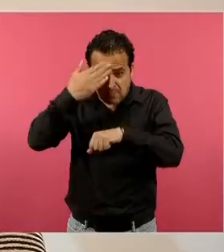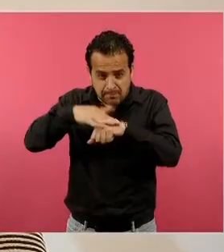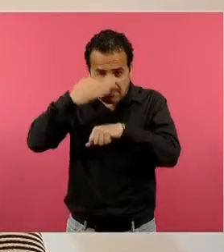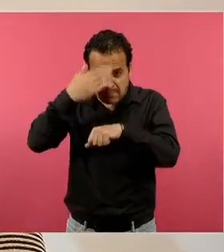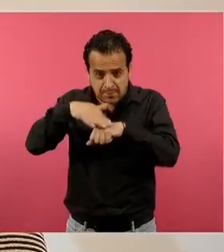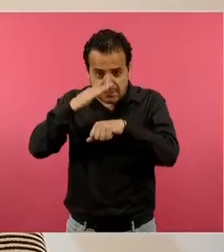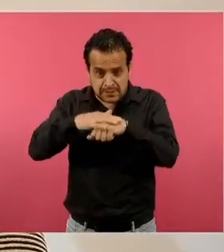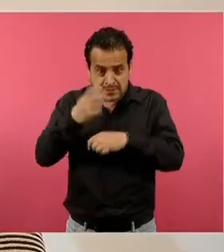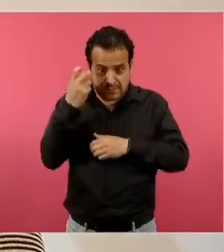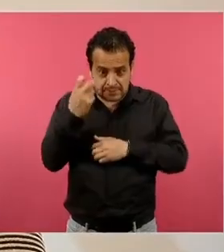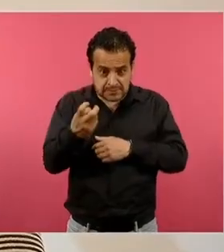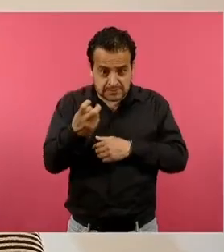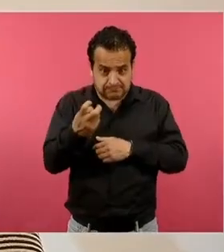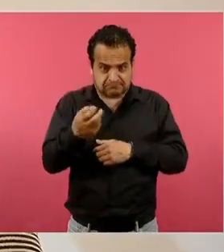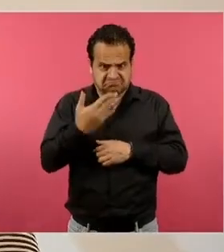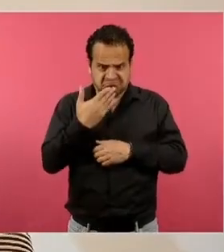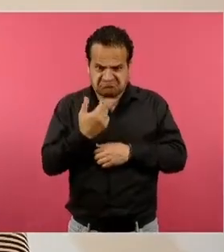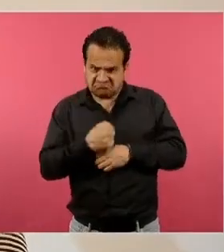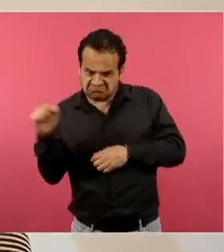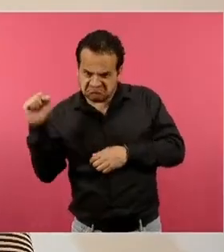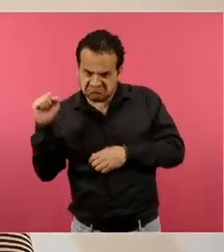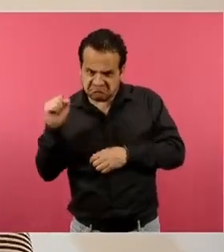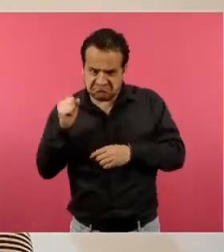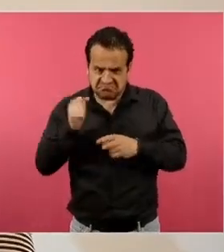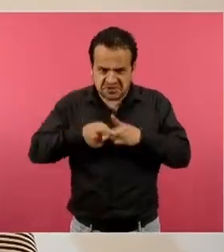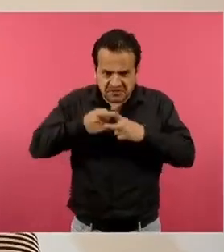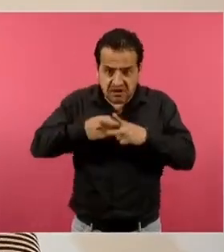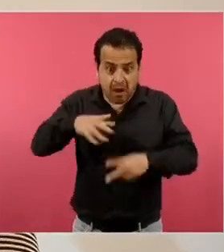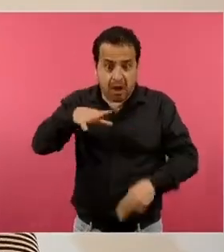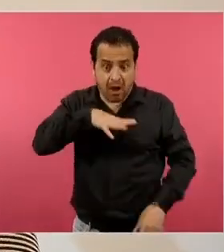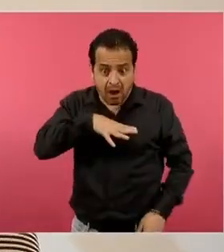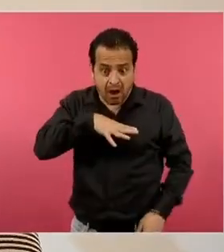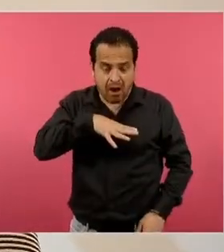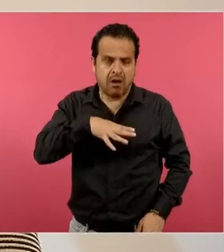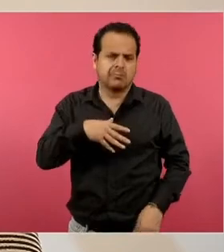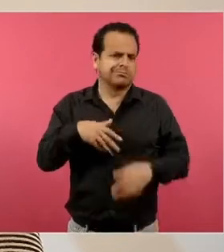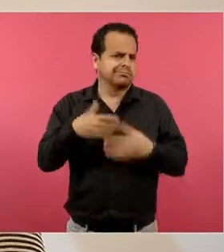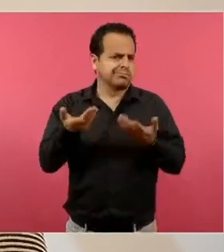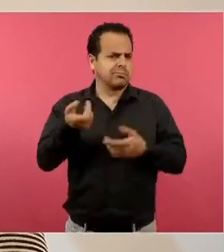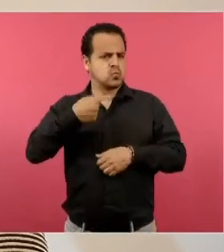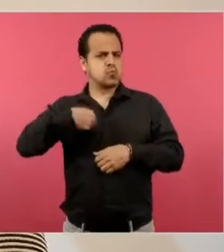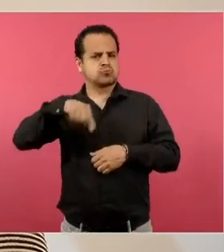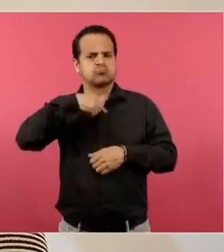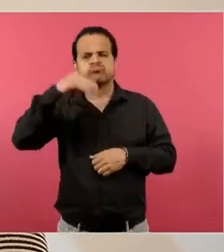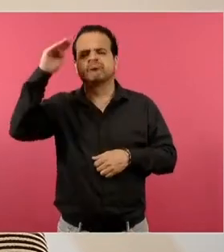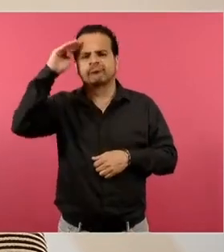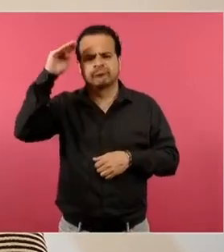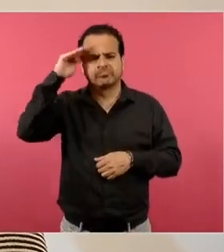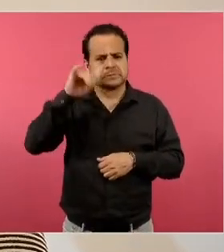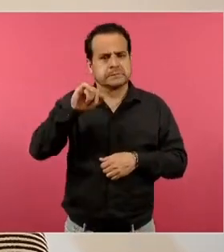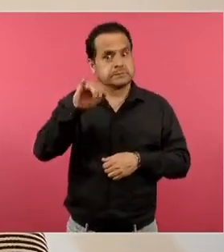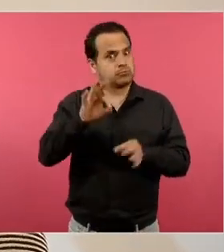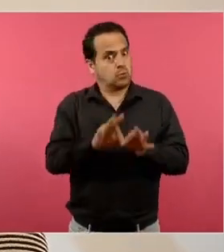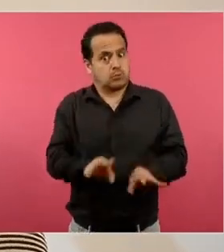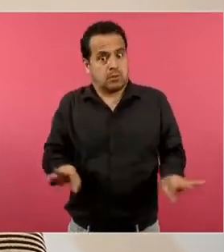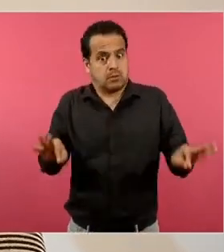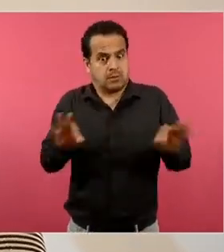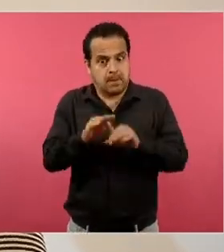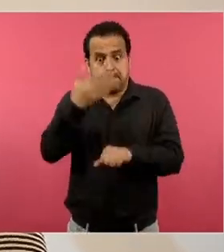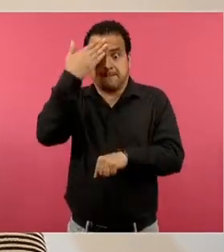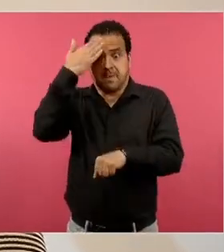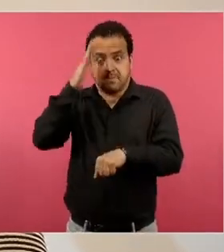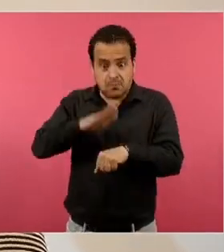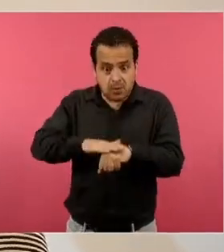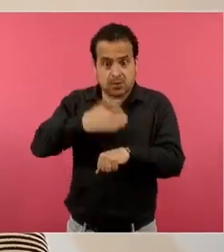que ver con lo que hemos aprendido en todos estos años en la enseñanza de las matemáticas, es decir, que la memorización no garantiza